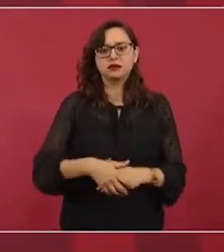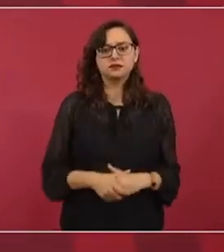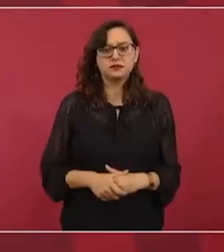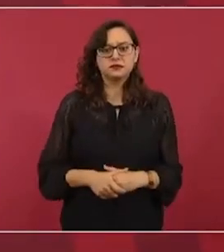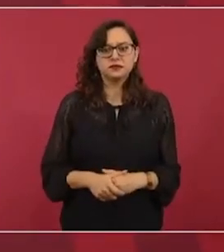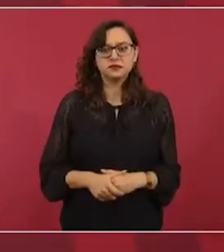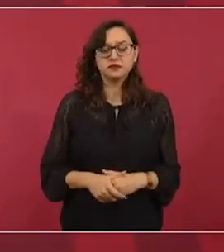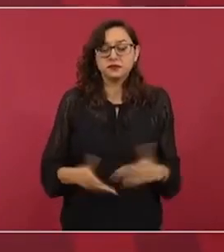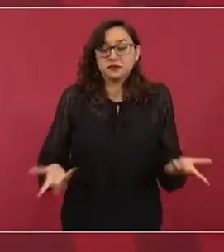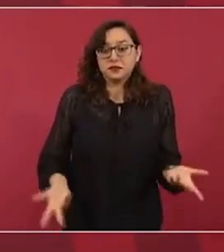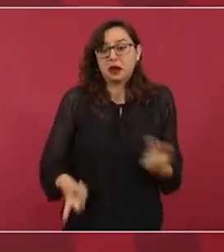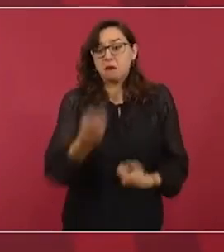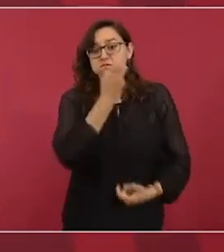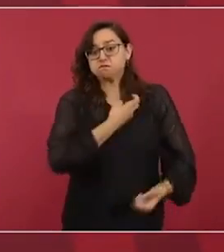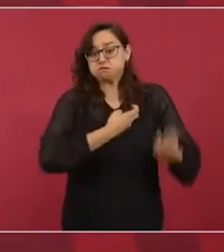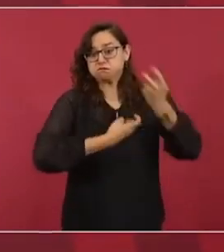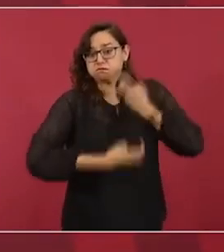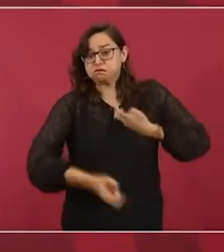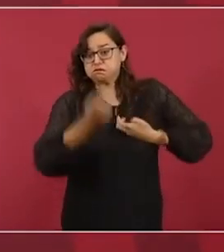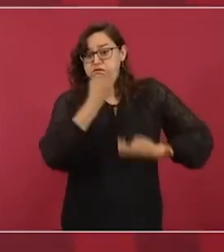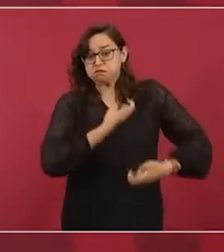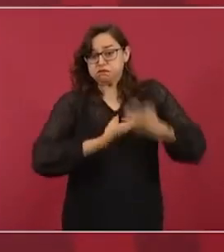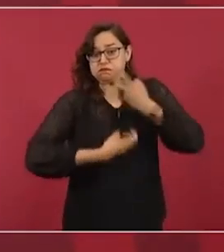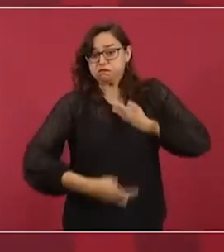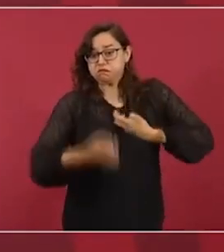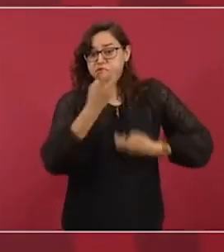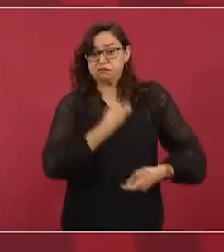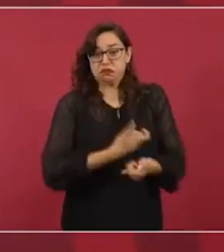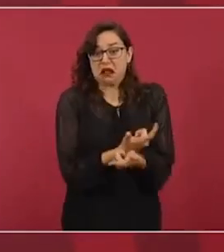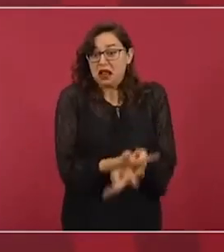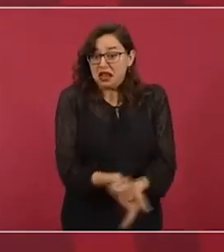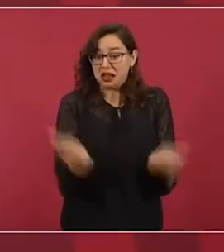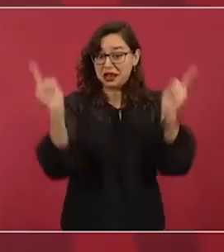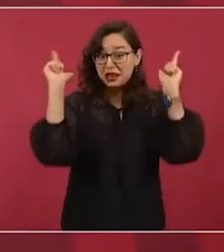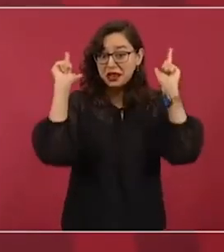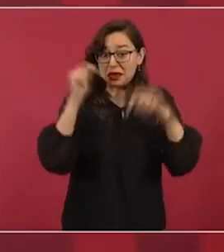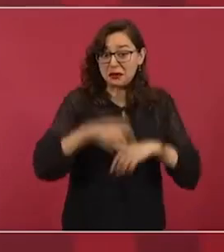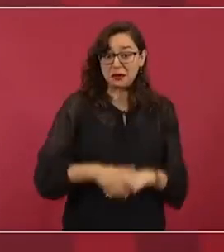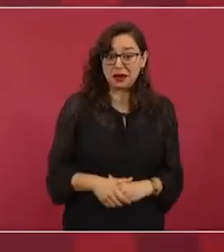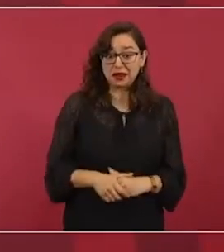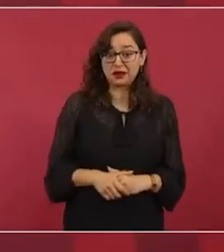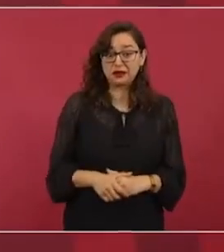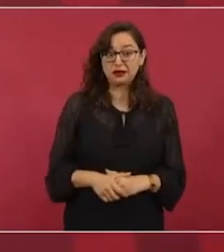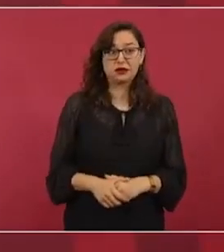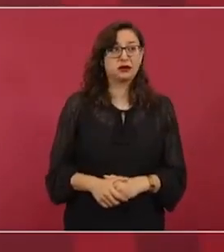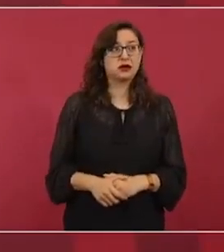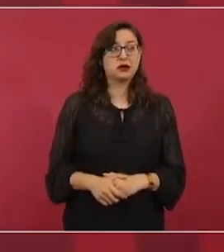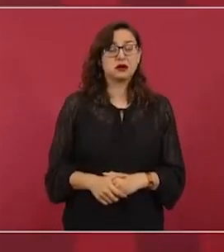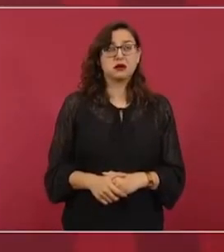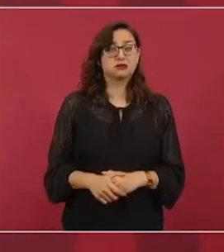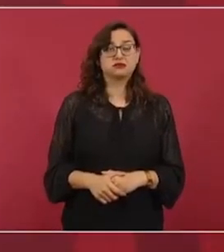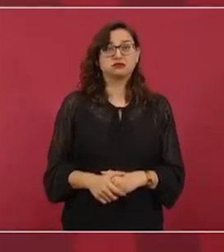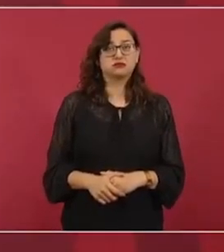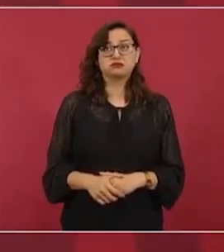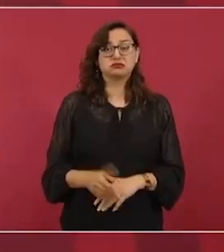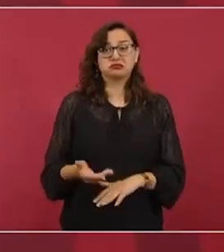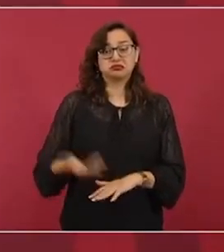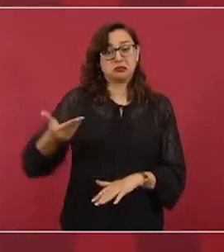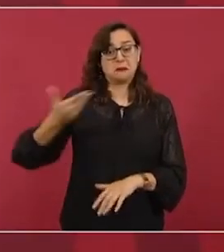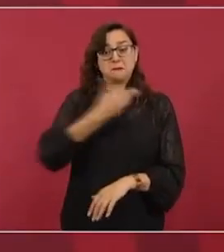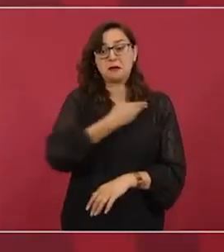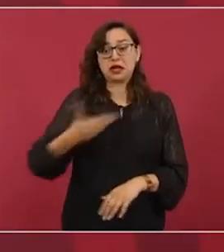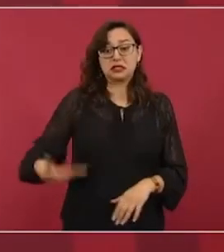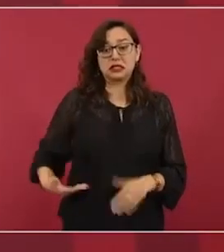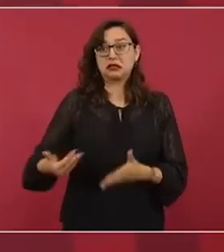Nunca habían insultado tanto a un presidente, yo creo que sólo en el caso del presidente